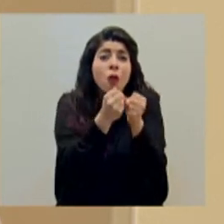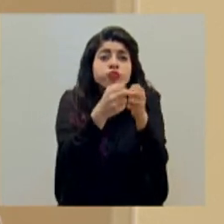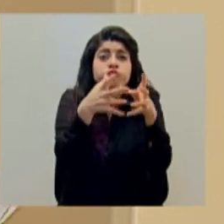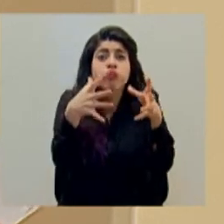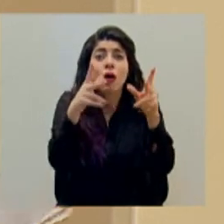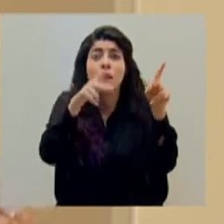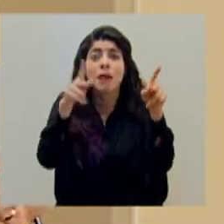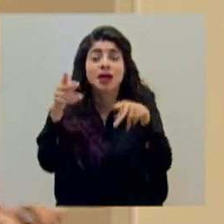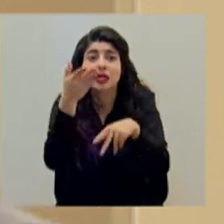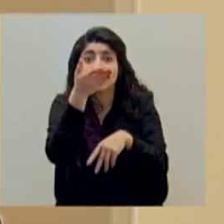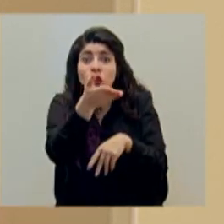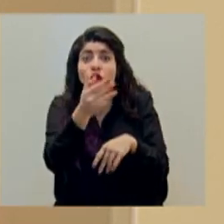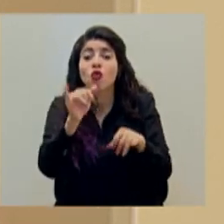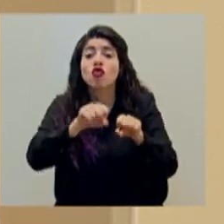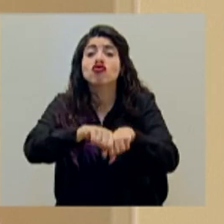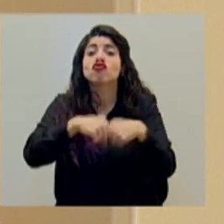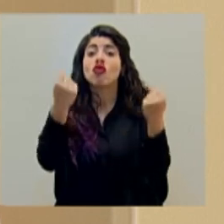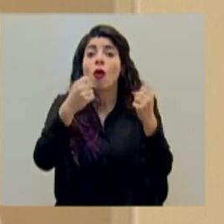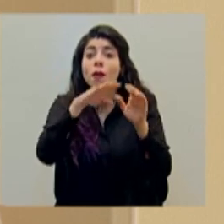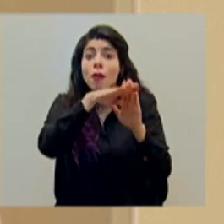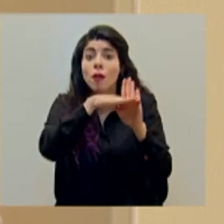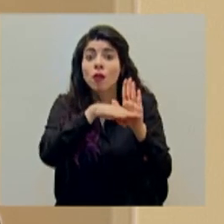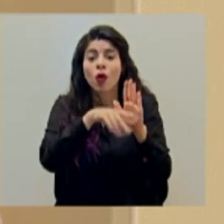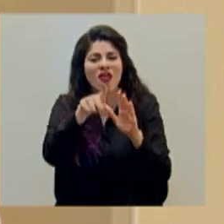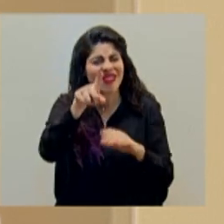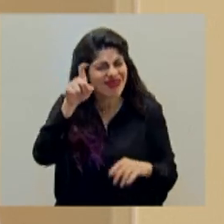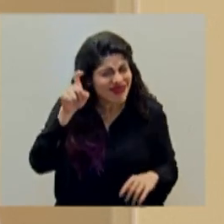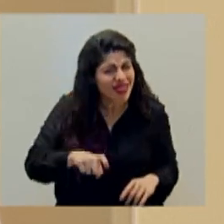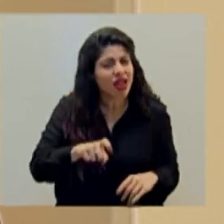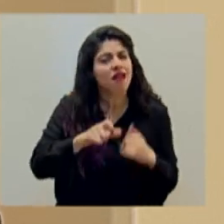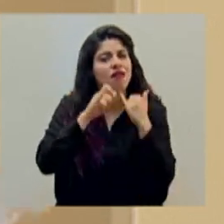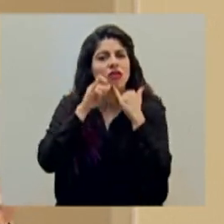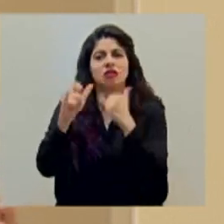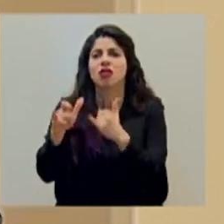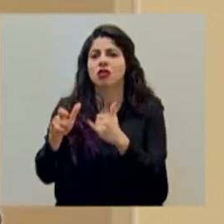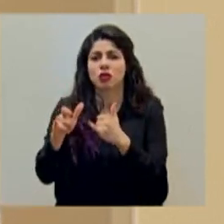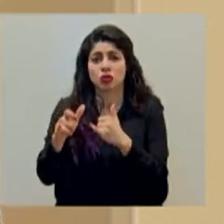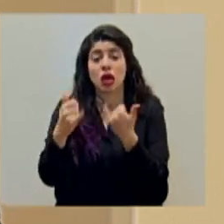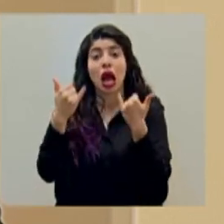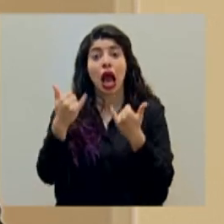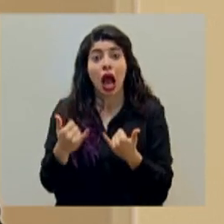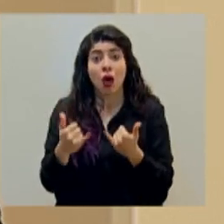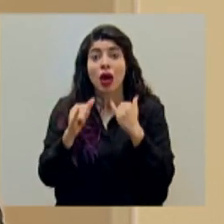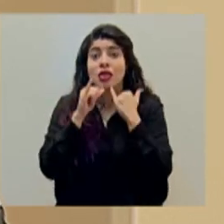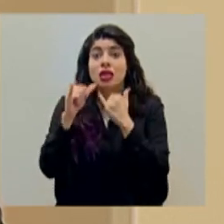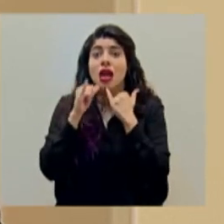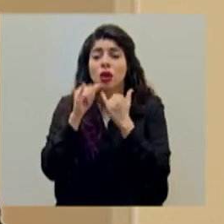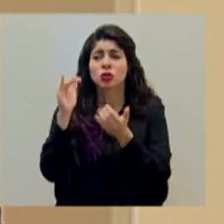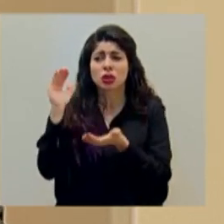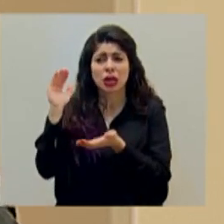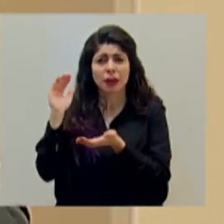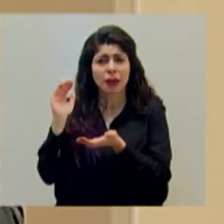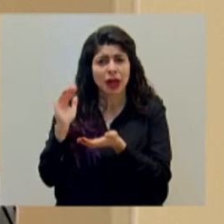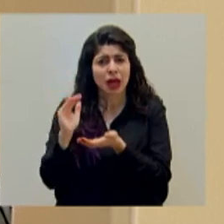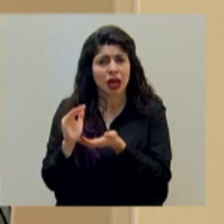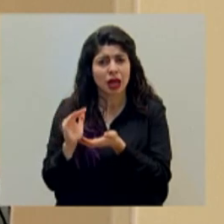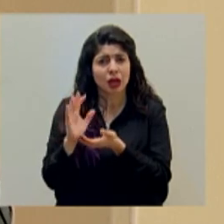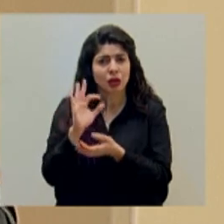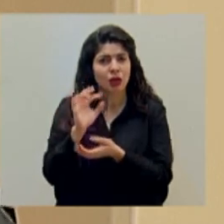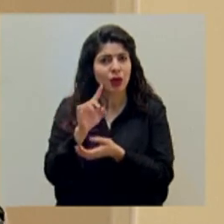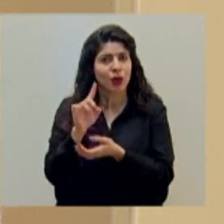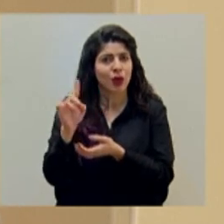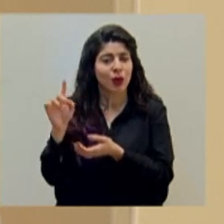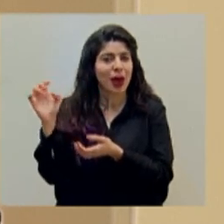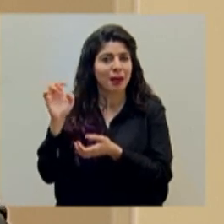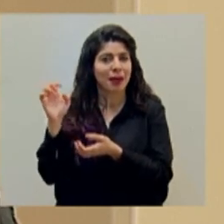personas donde se rompen los protocolos, tenemos que denunciarlas. Ha bajado la carga de denuncias que ingresan al sistema 911